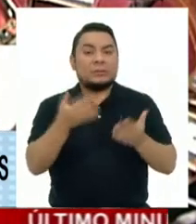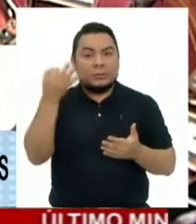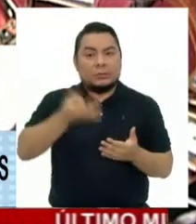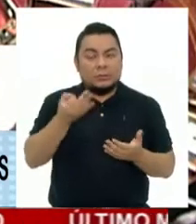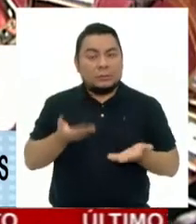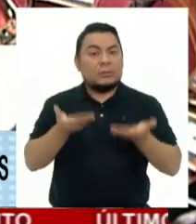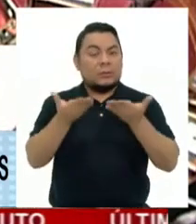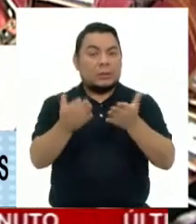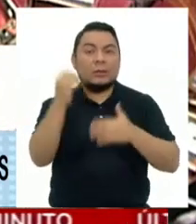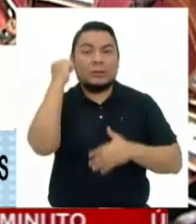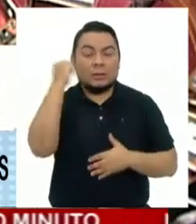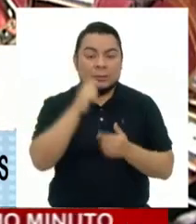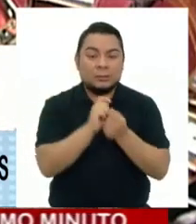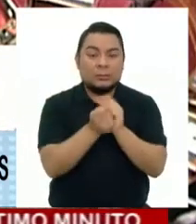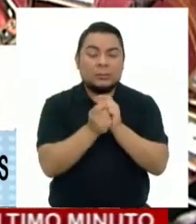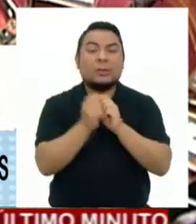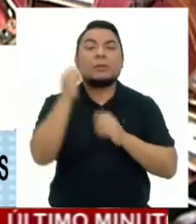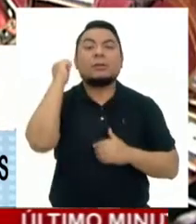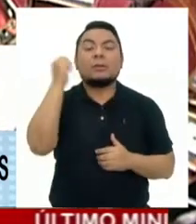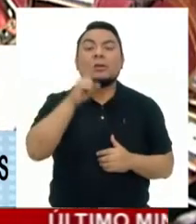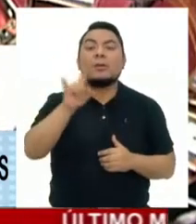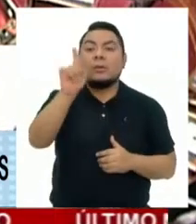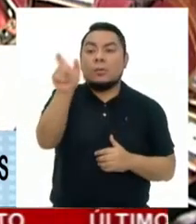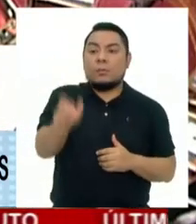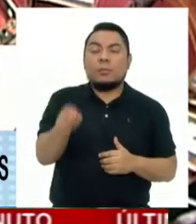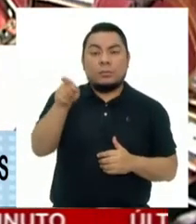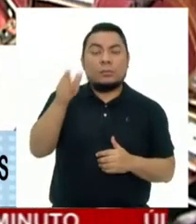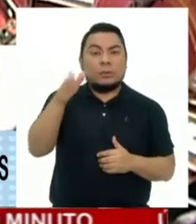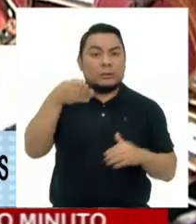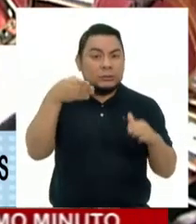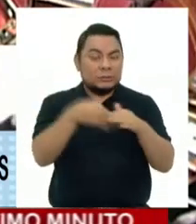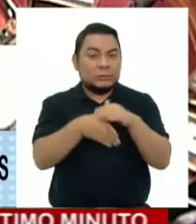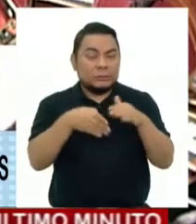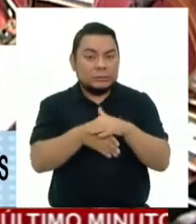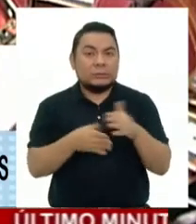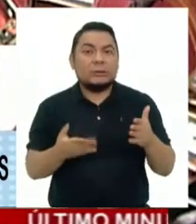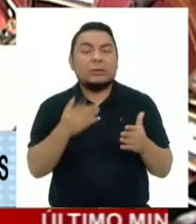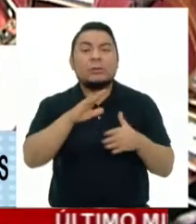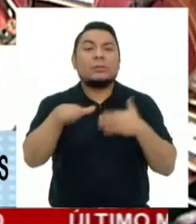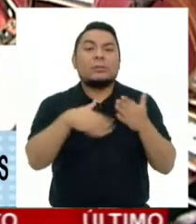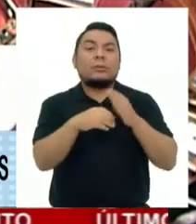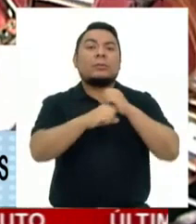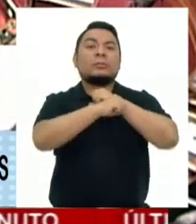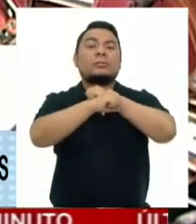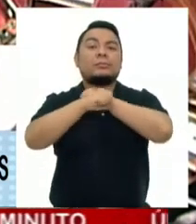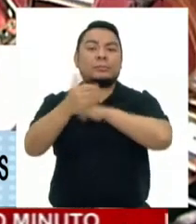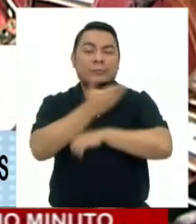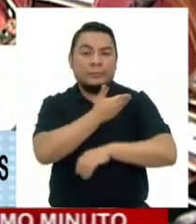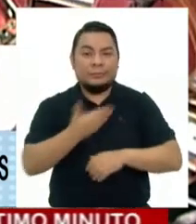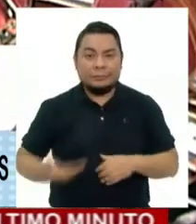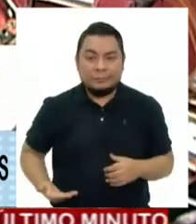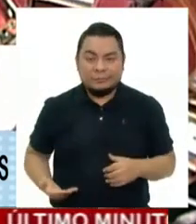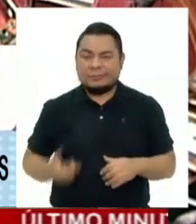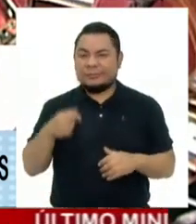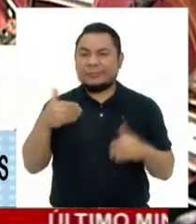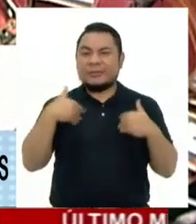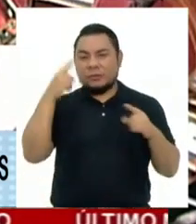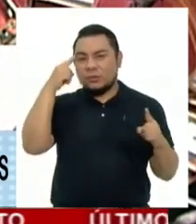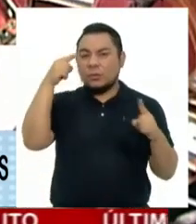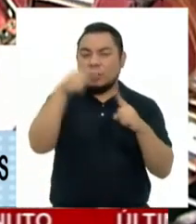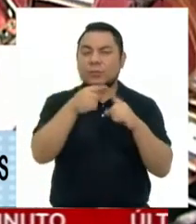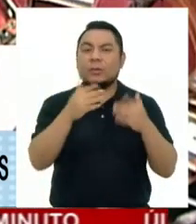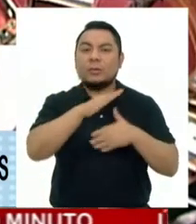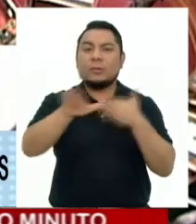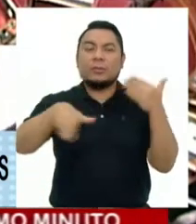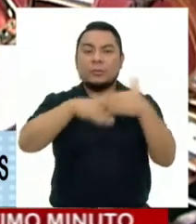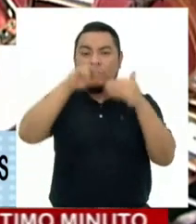derecho y buscar modificar el derecho del usuario a acceder a la difusión de la publicidad estatal. Tiene como objetivo que